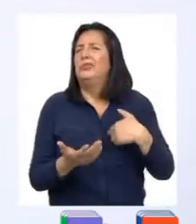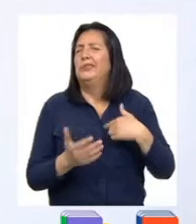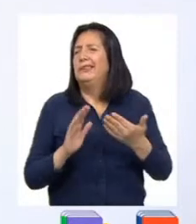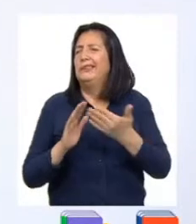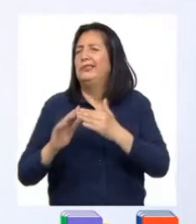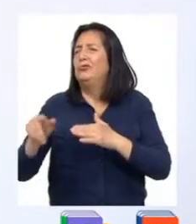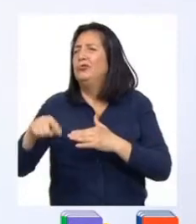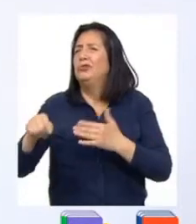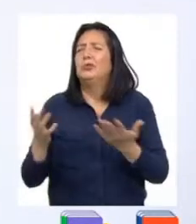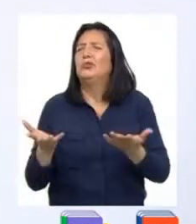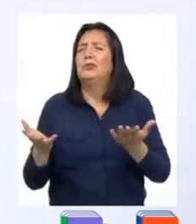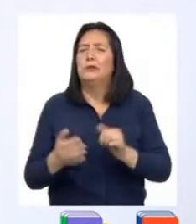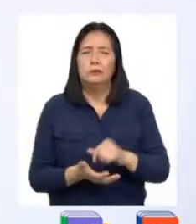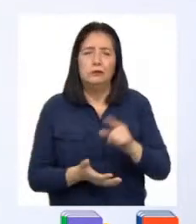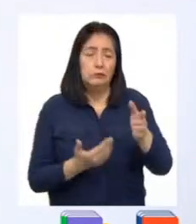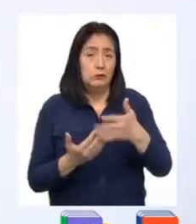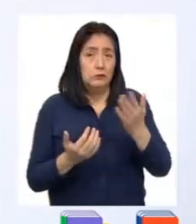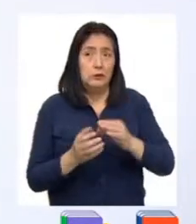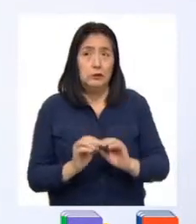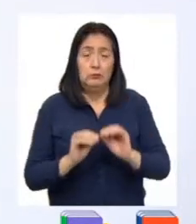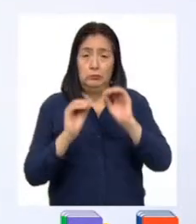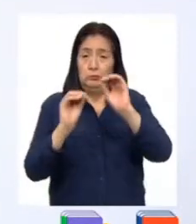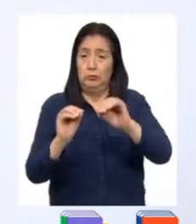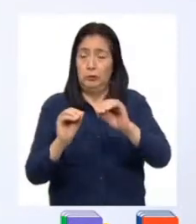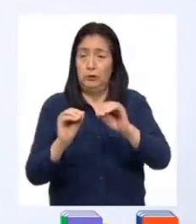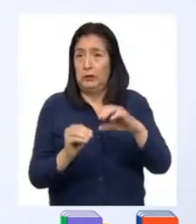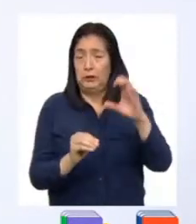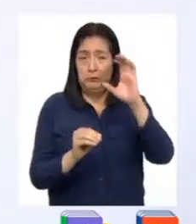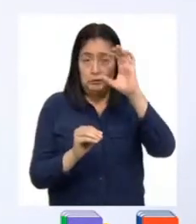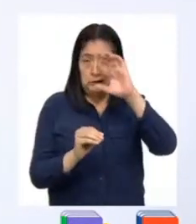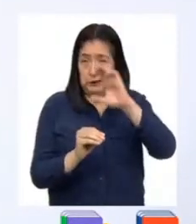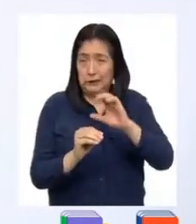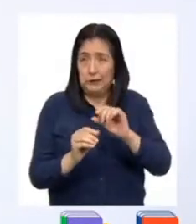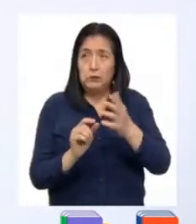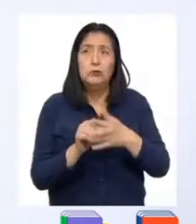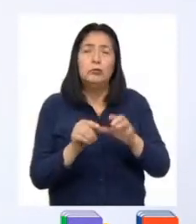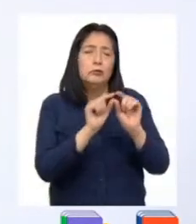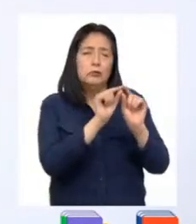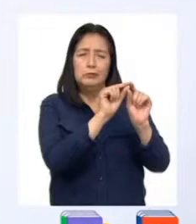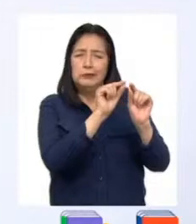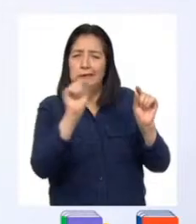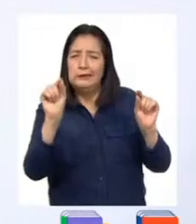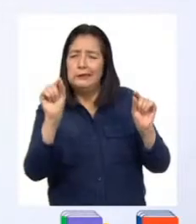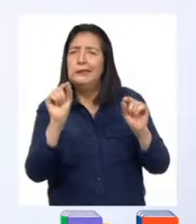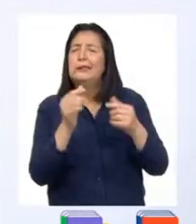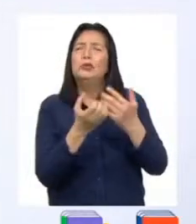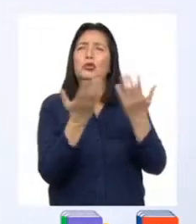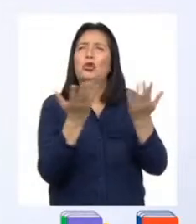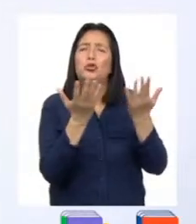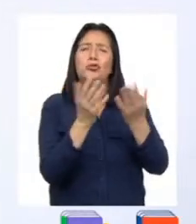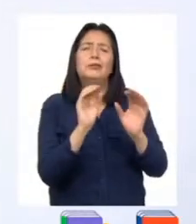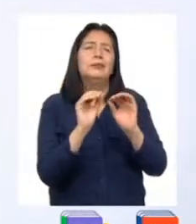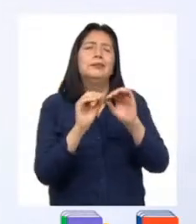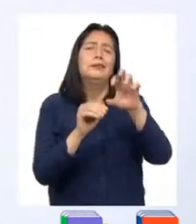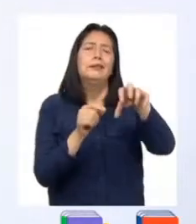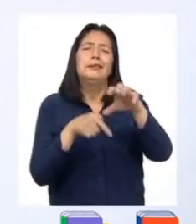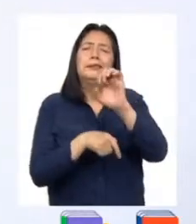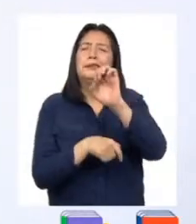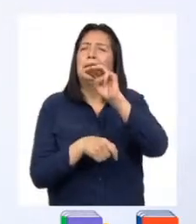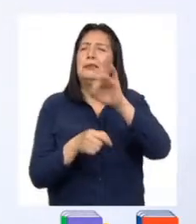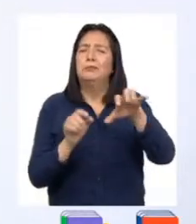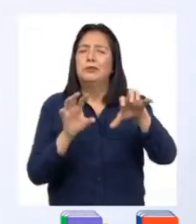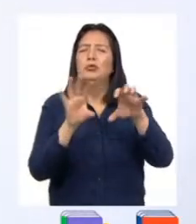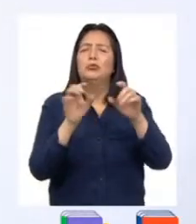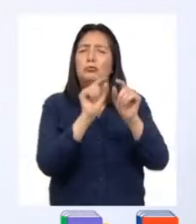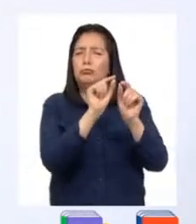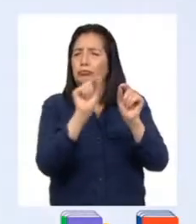fácil. Solo debes colocar en el buscador de internet Directorio de Centros de Emergencia Mujer y en el primer lugar de